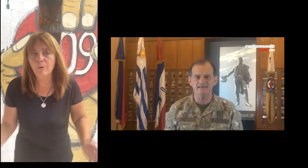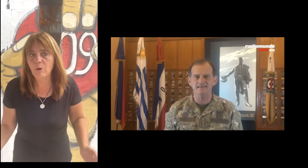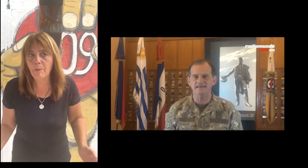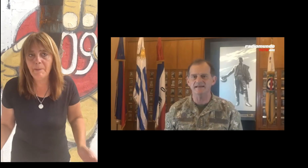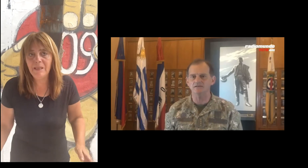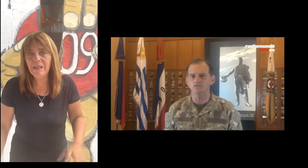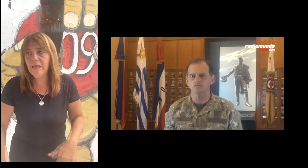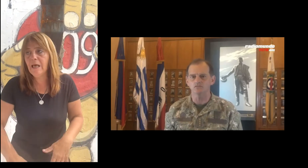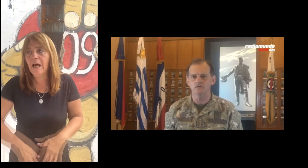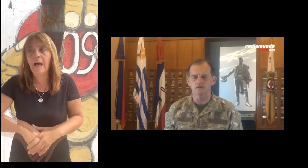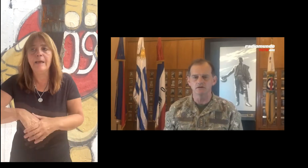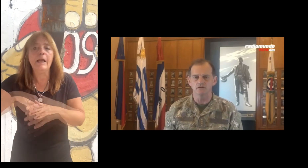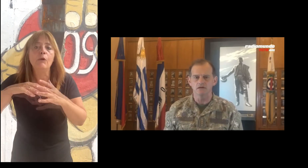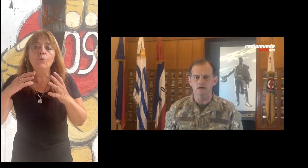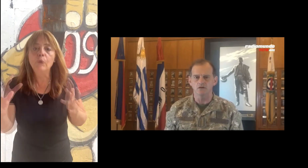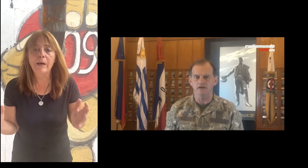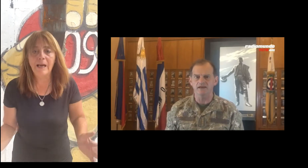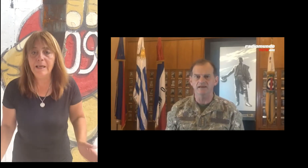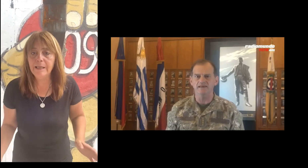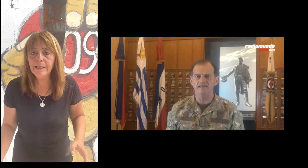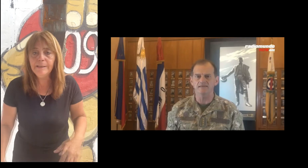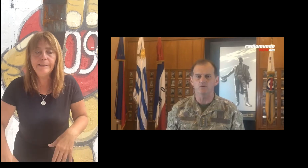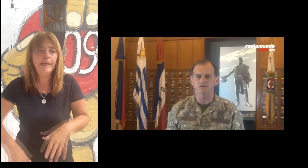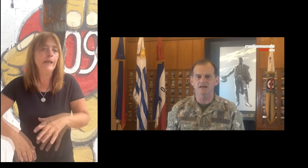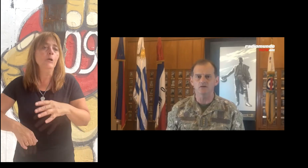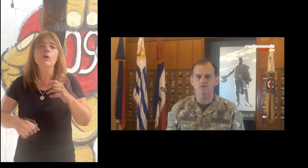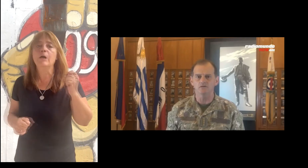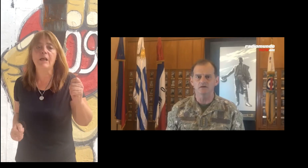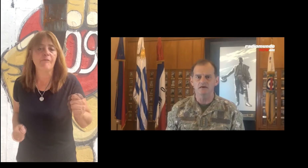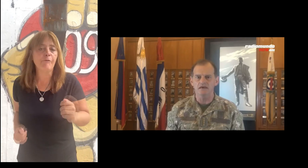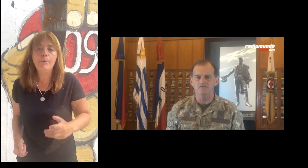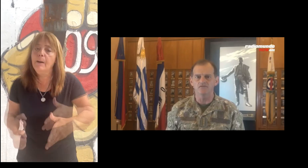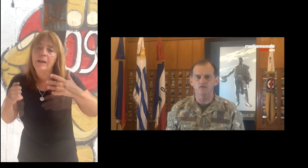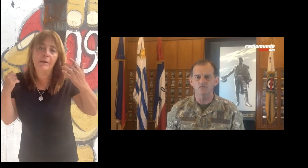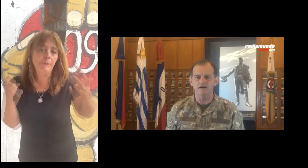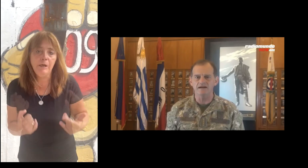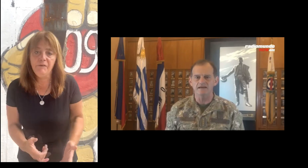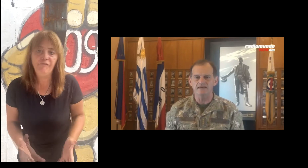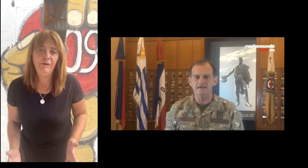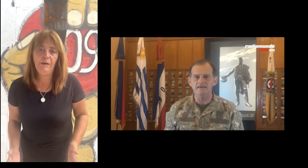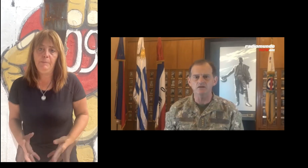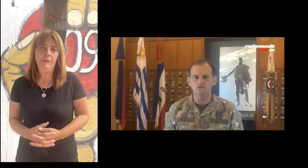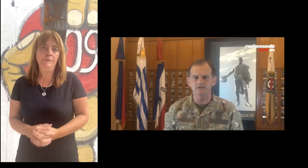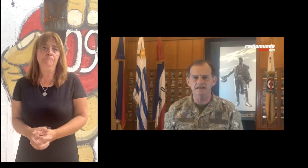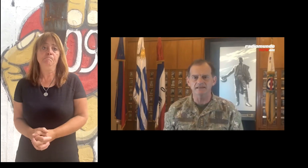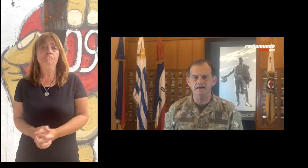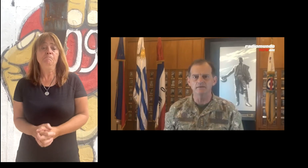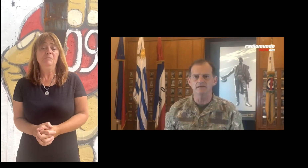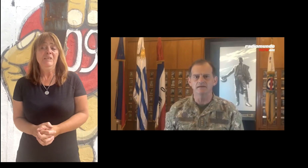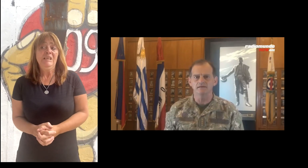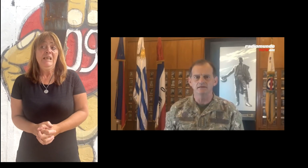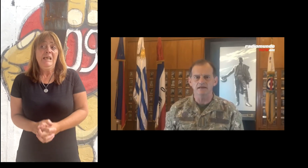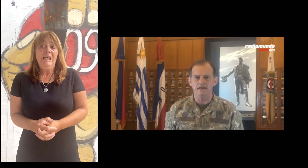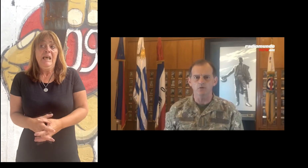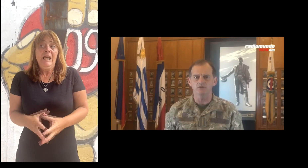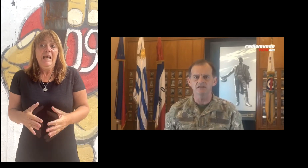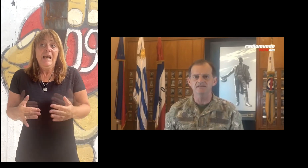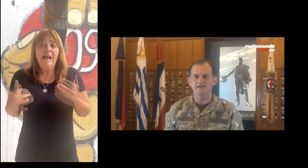jodiendo, Manini, me estás jodiendo. Mejor funcionario de salud pública. Un tipo que dice